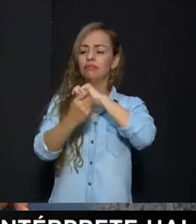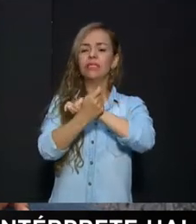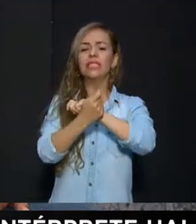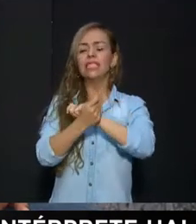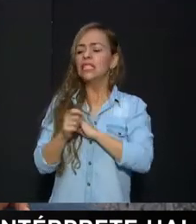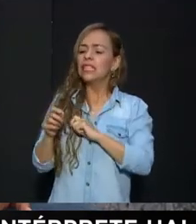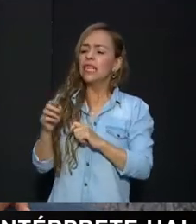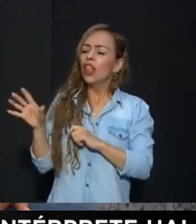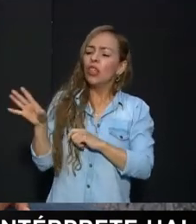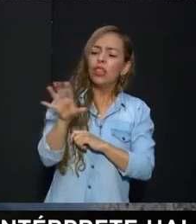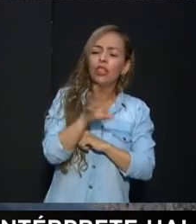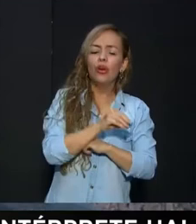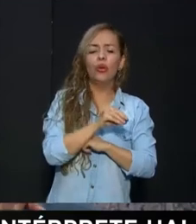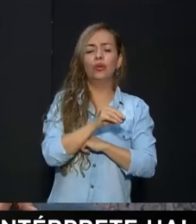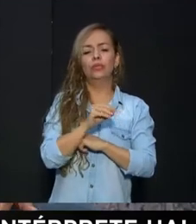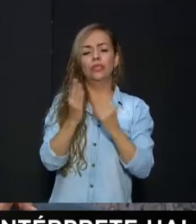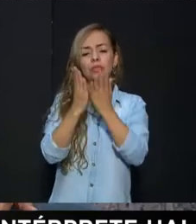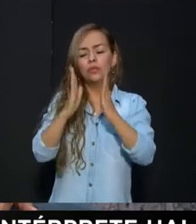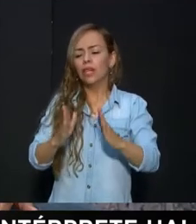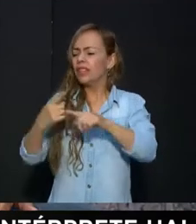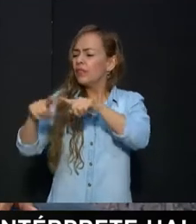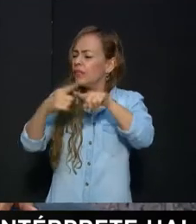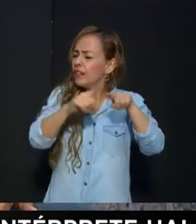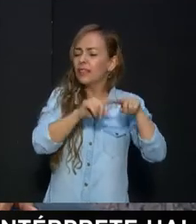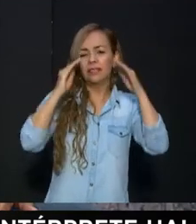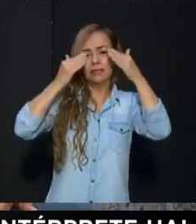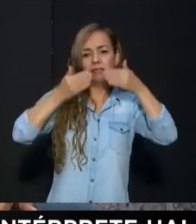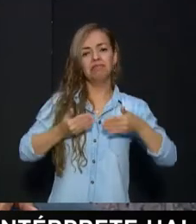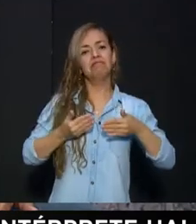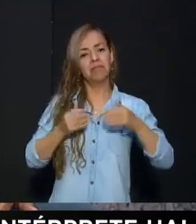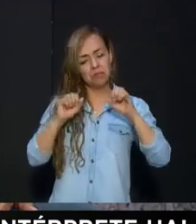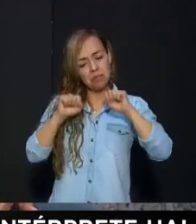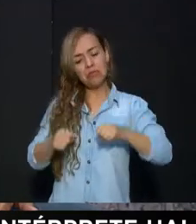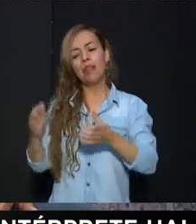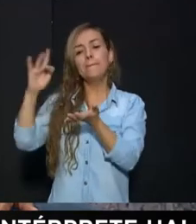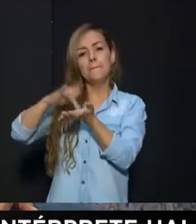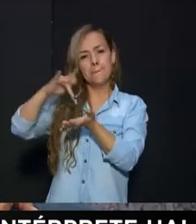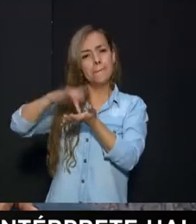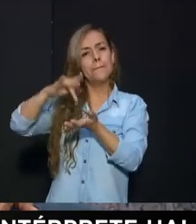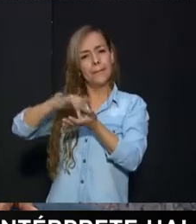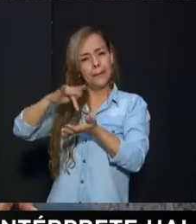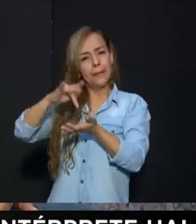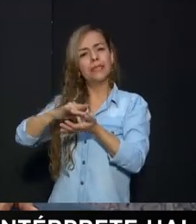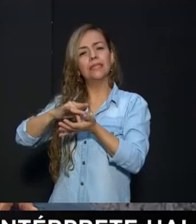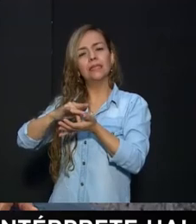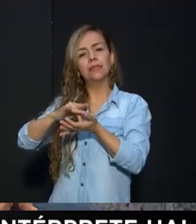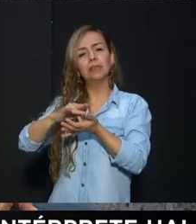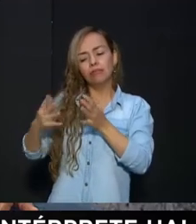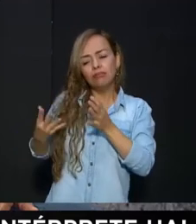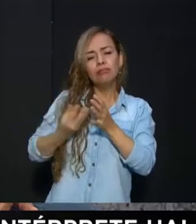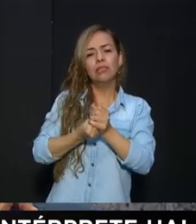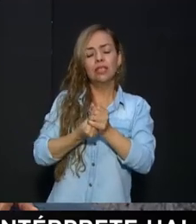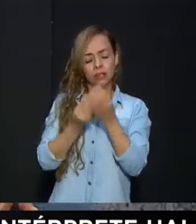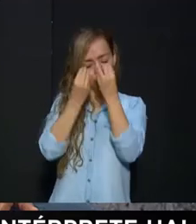de jóvenes con discapacidad, con sus problemas que sean Van a participar y ser partícipes De ir